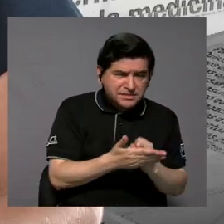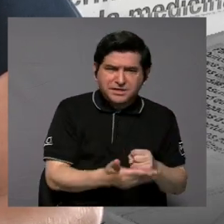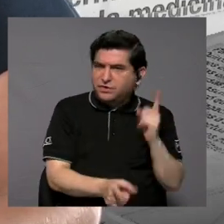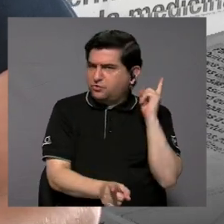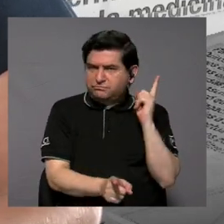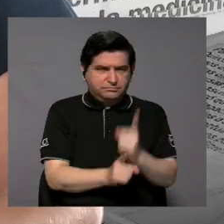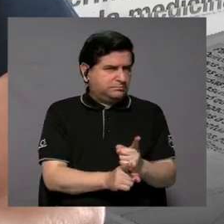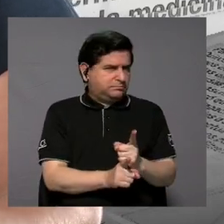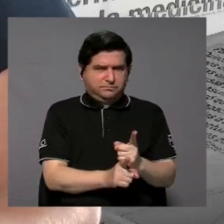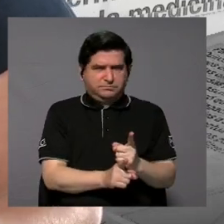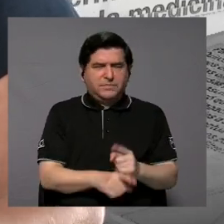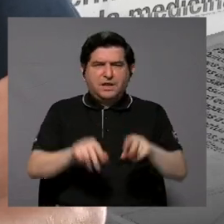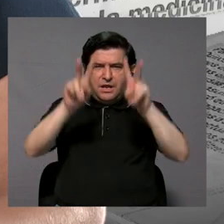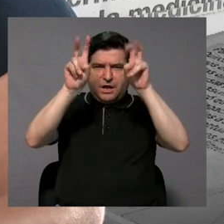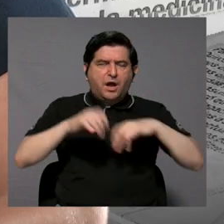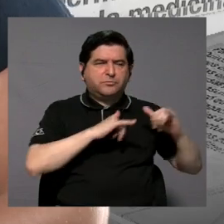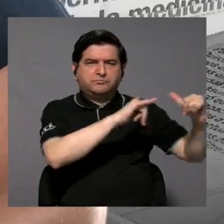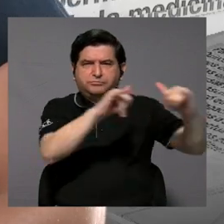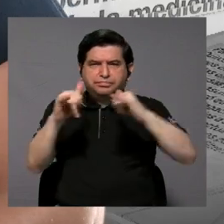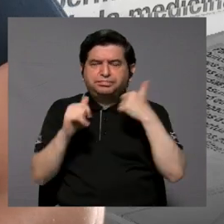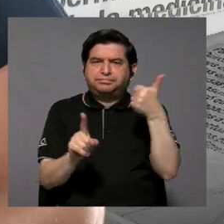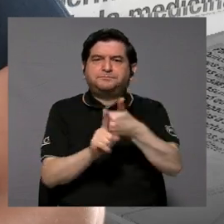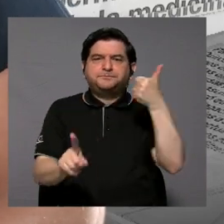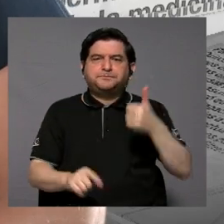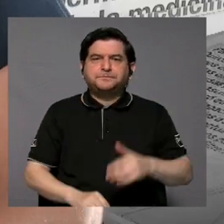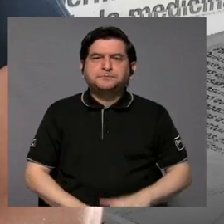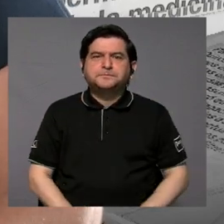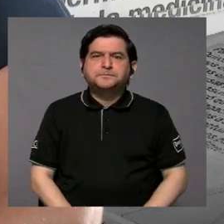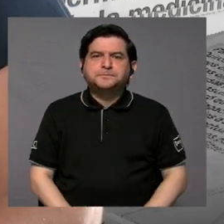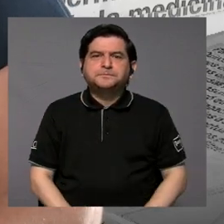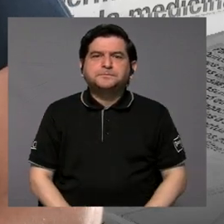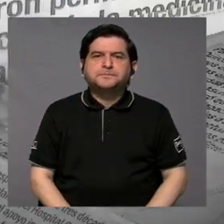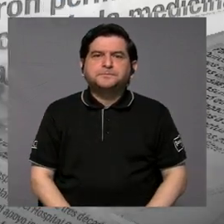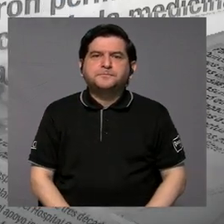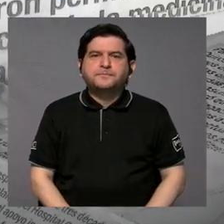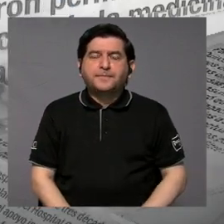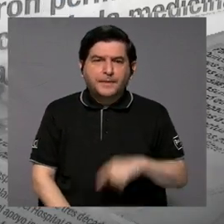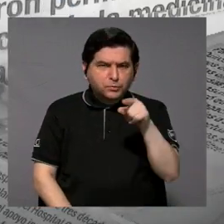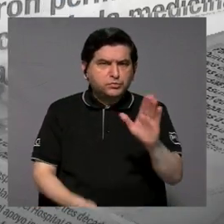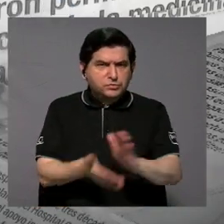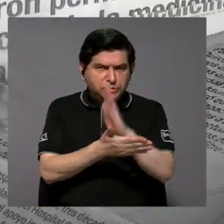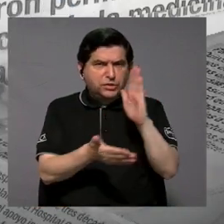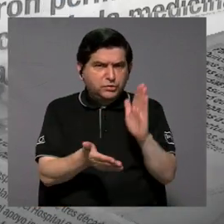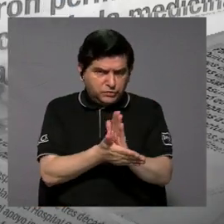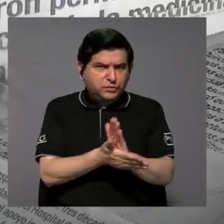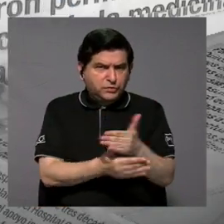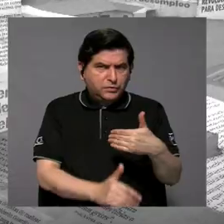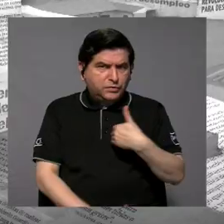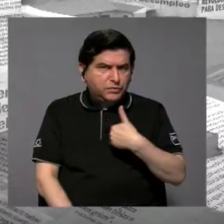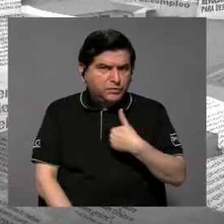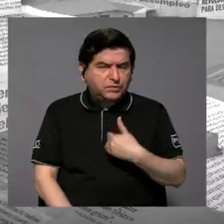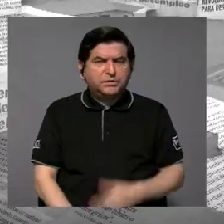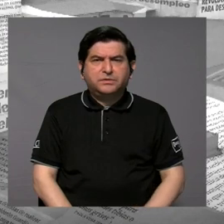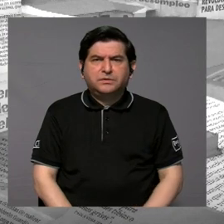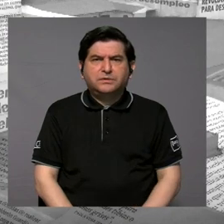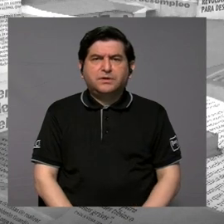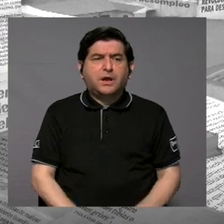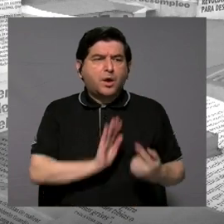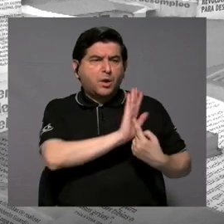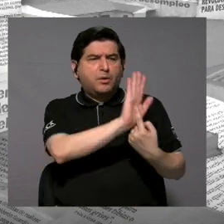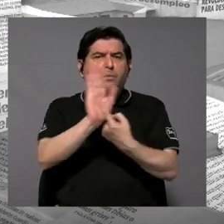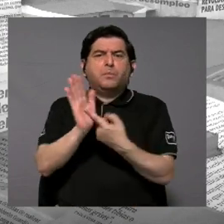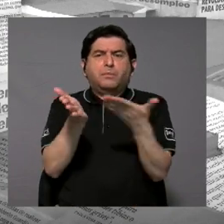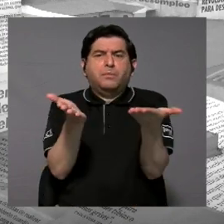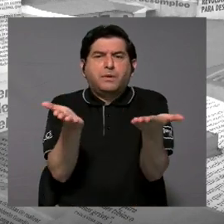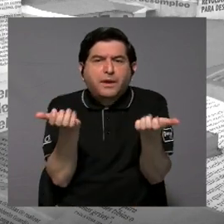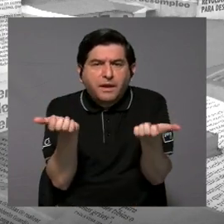es el que corresponde a una prueba estandarizada como tal. Ustedes tienen un documento en que quieren darlo